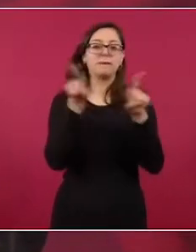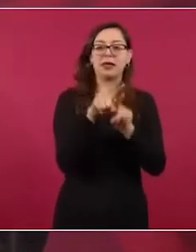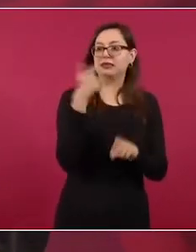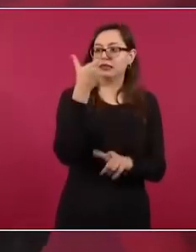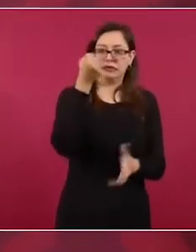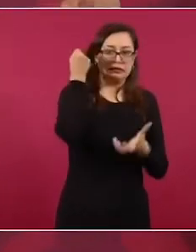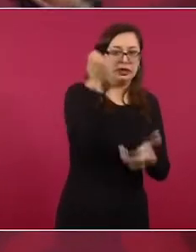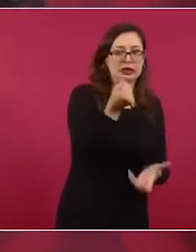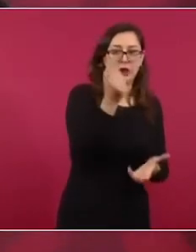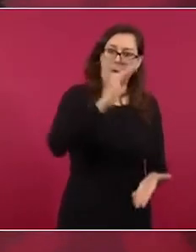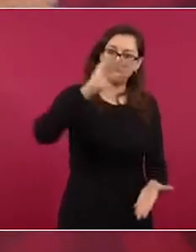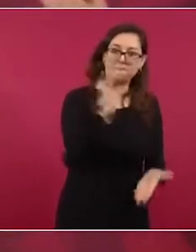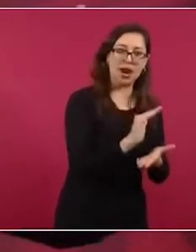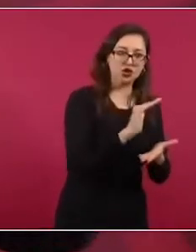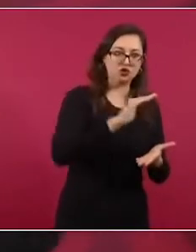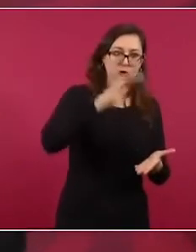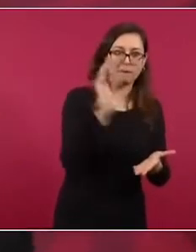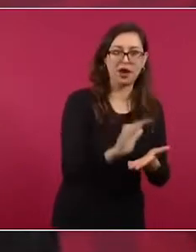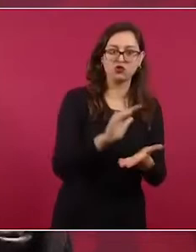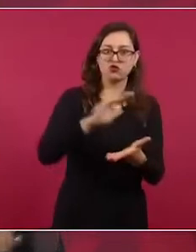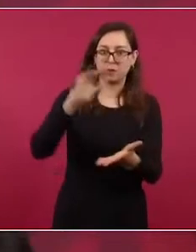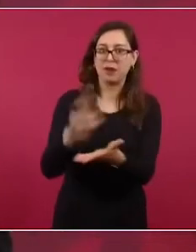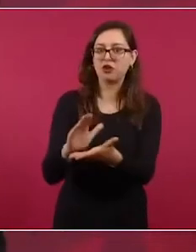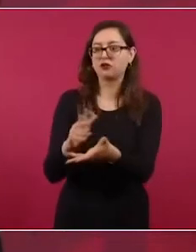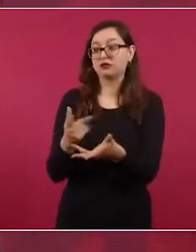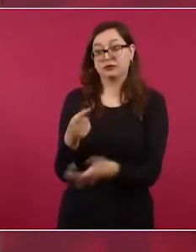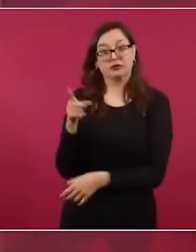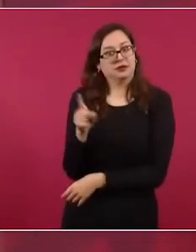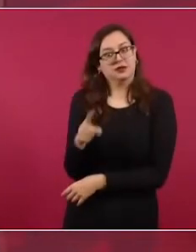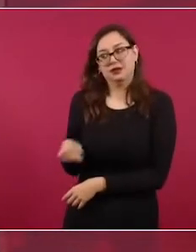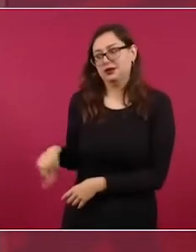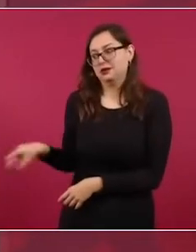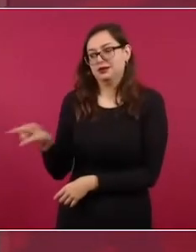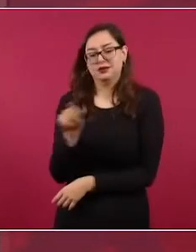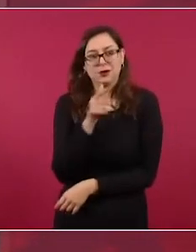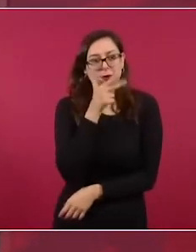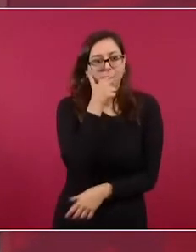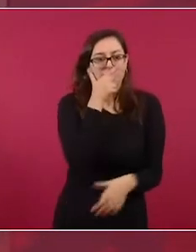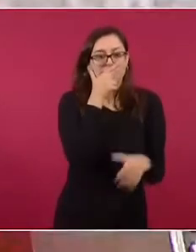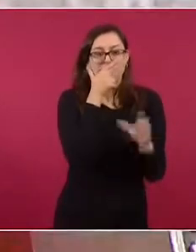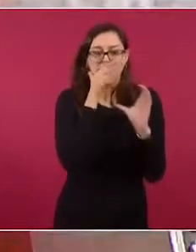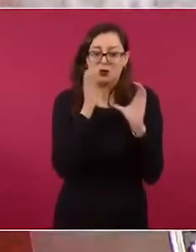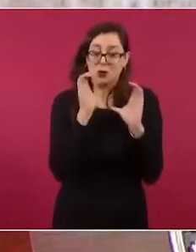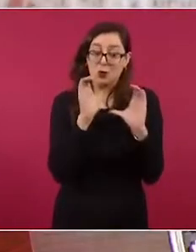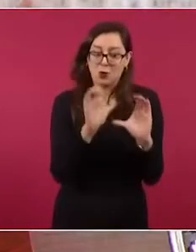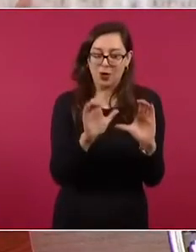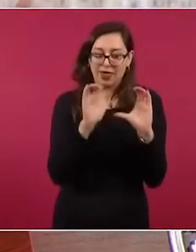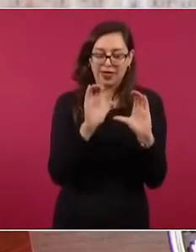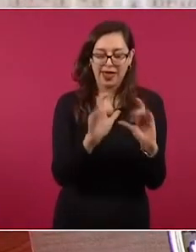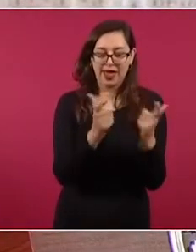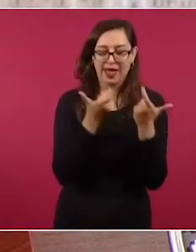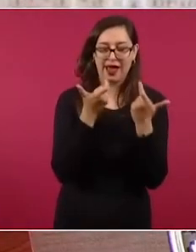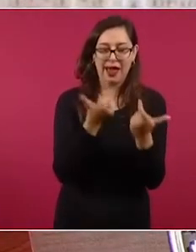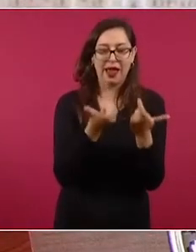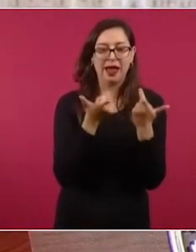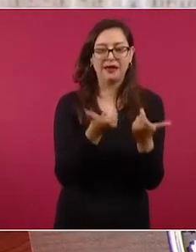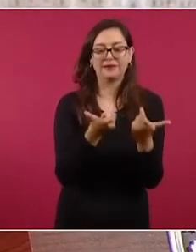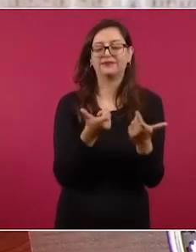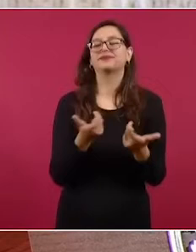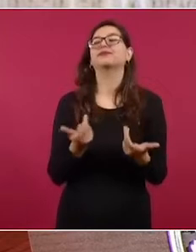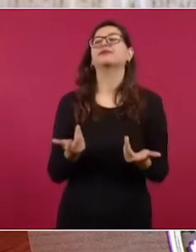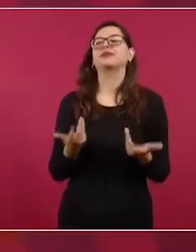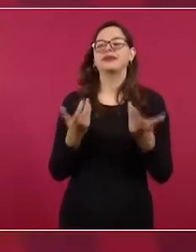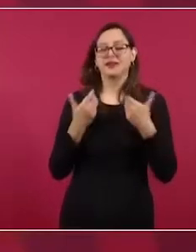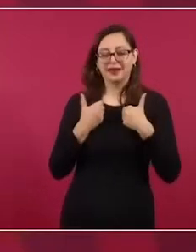Todo eso lo cuidaron y es comprensible que esta